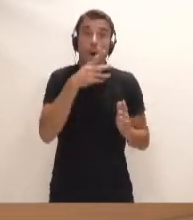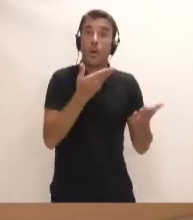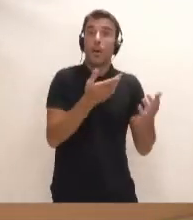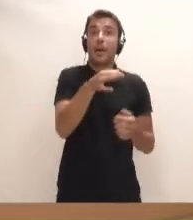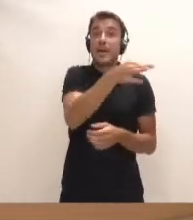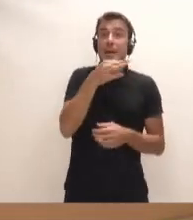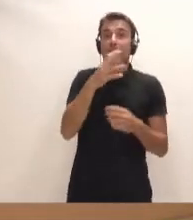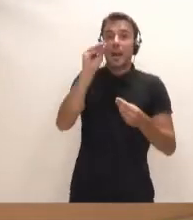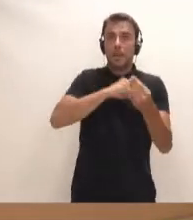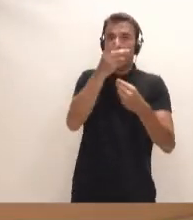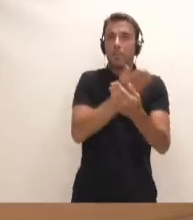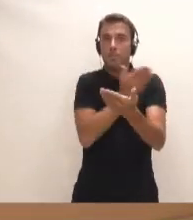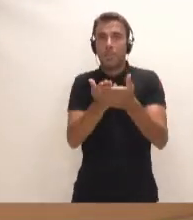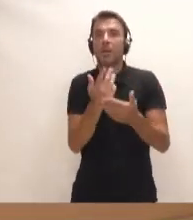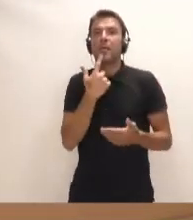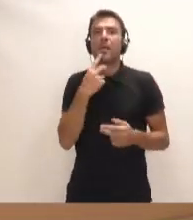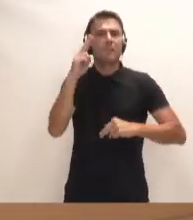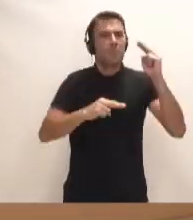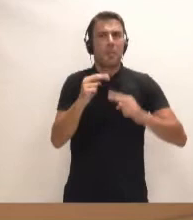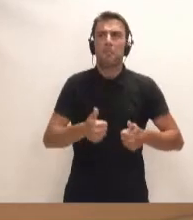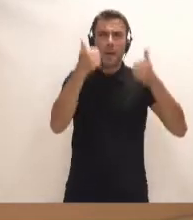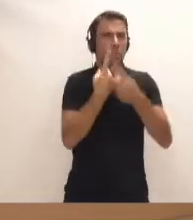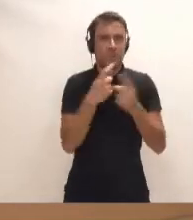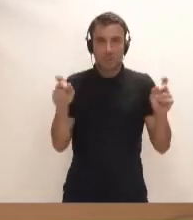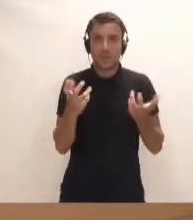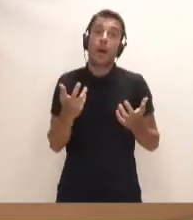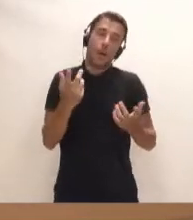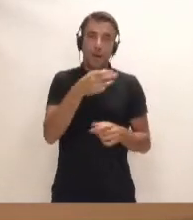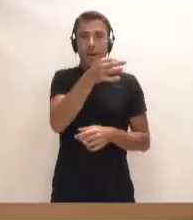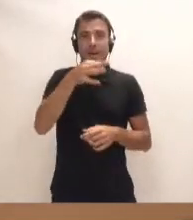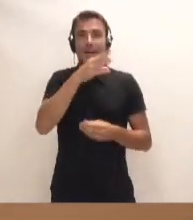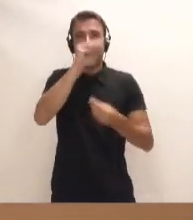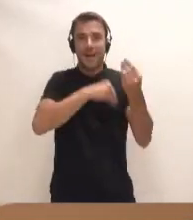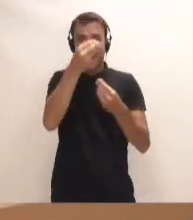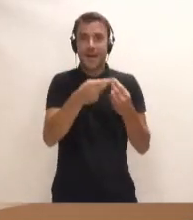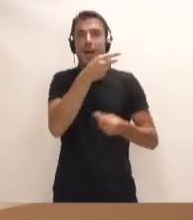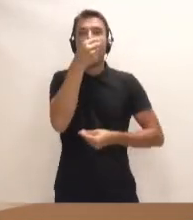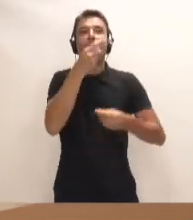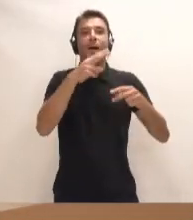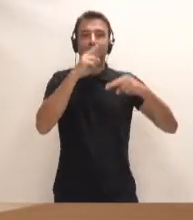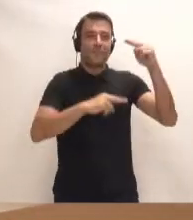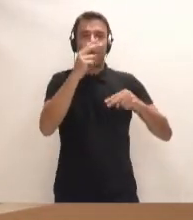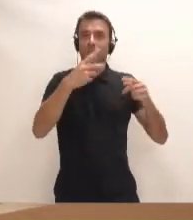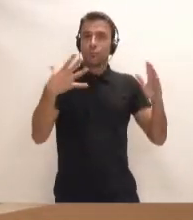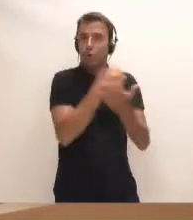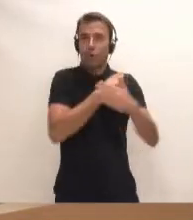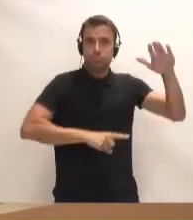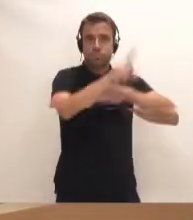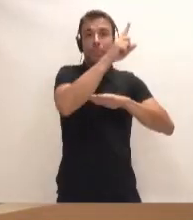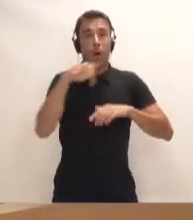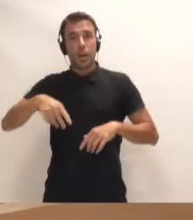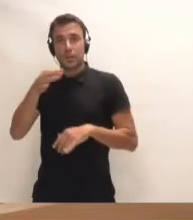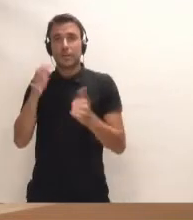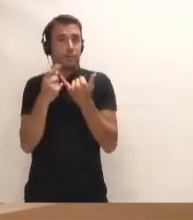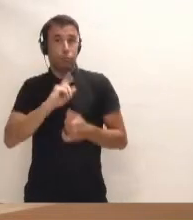plantean muchísimos aspectos diciendo que ya no hace falta hacer más infraestructura. Evidentemente, claro, Gran Canaria las infraestructuras las tiene todas desarrolladas, pero nosotros no. Y